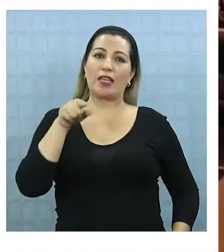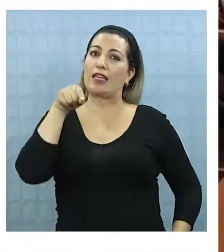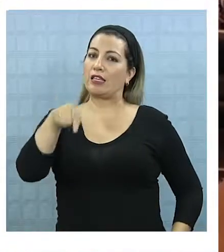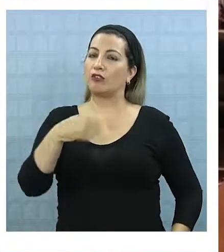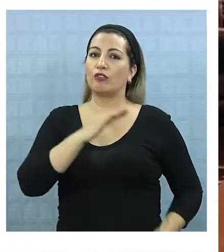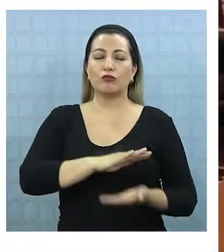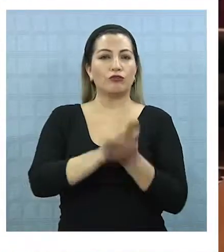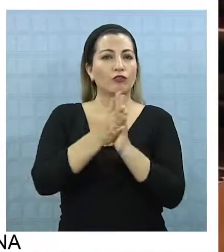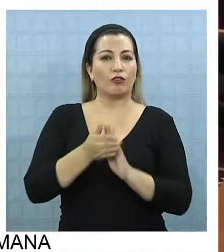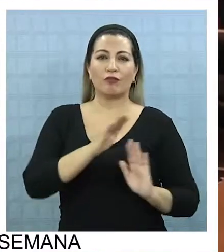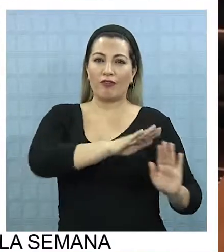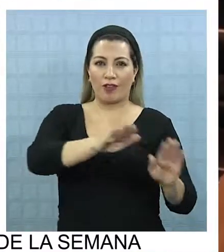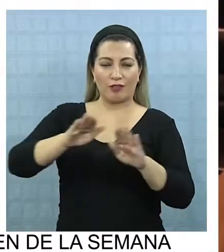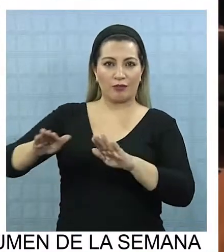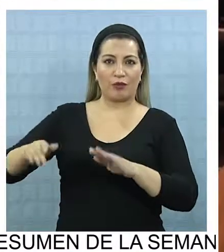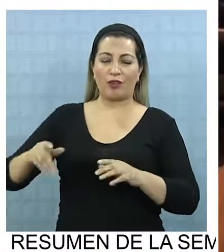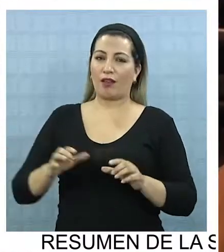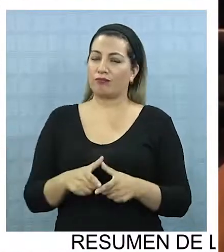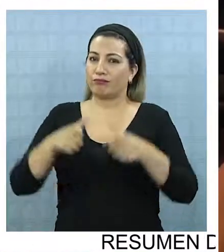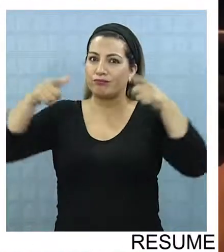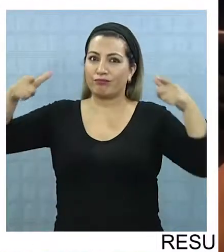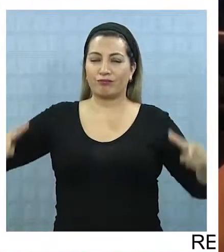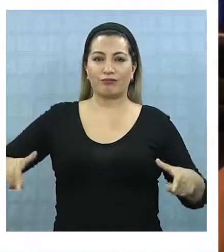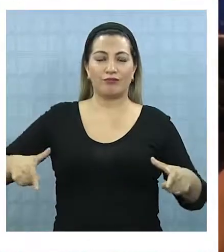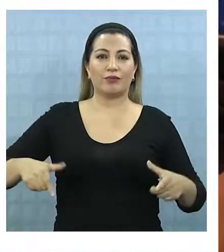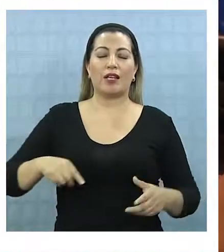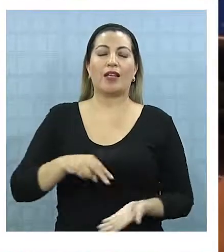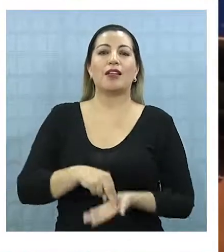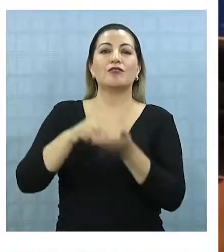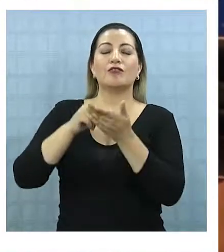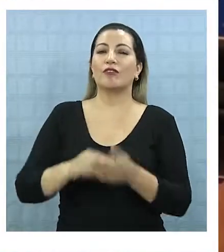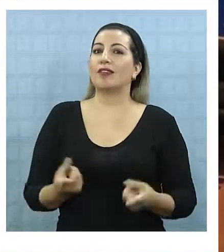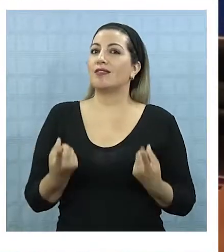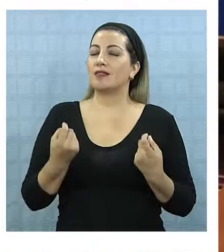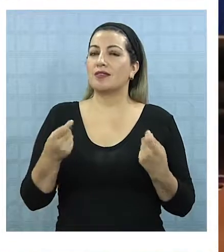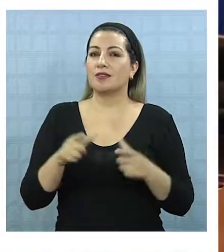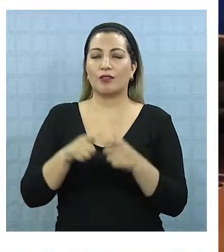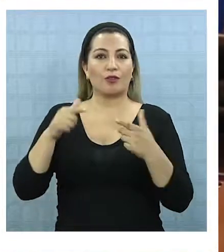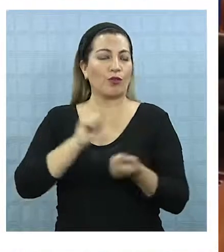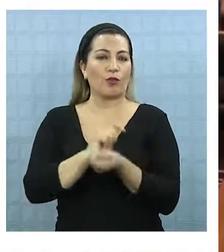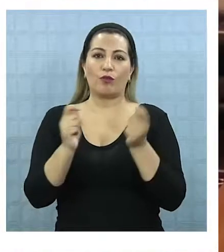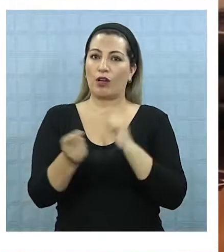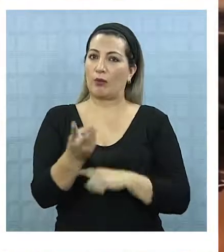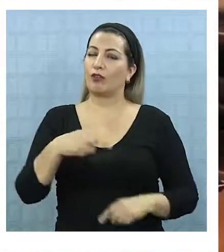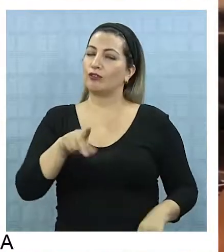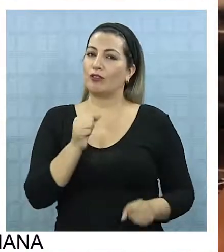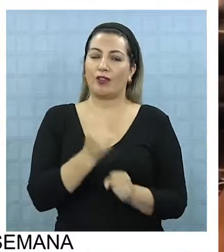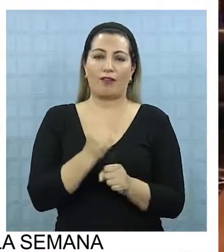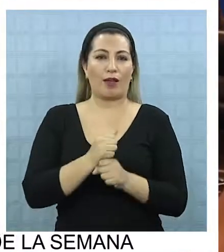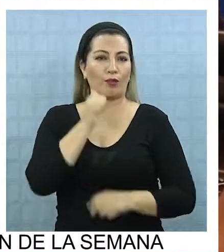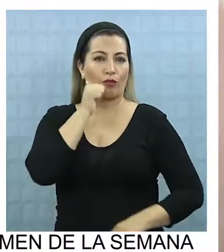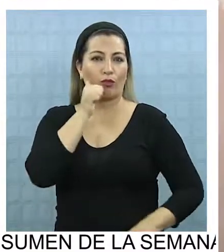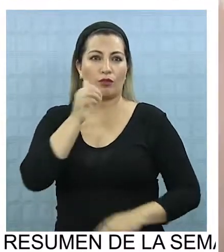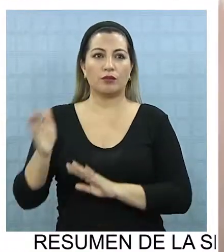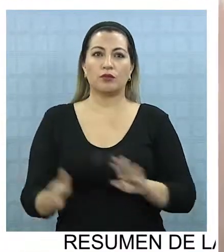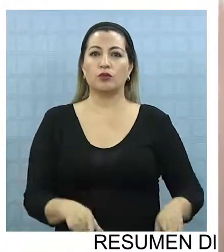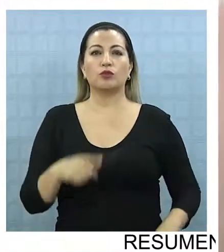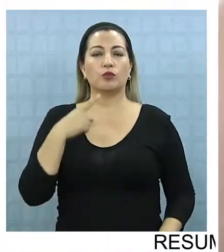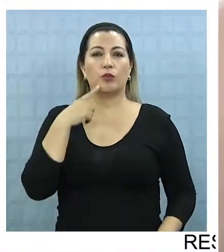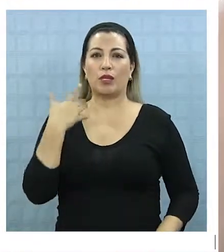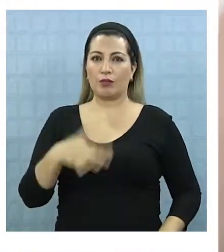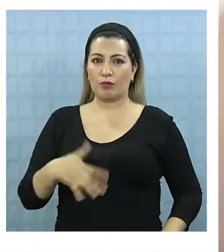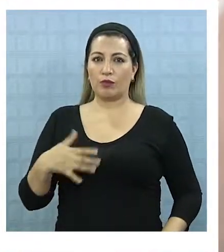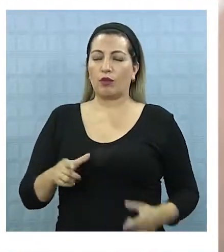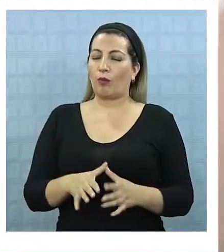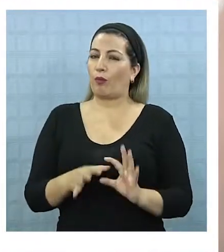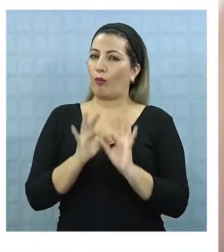instancias van a apoyar y van a ser parte de este crecimiento. La SOFRI se merece un cambio en realidad toda la región y en eso estamos trabajando día a día. Súper importante,